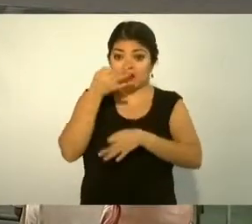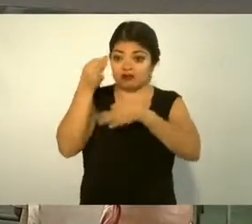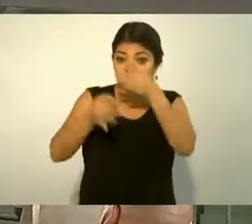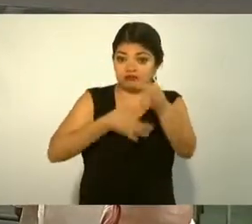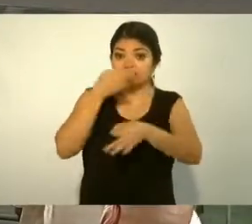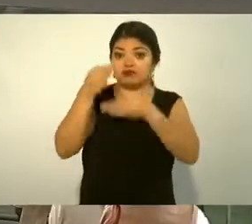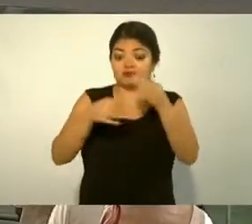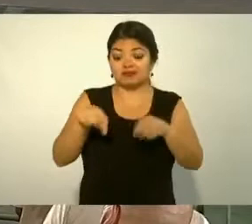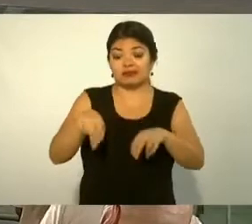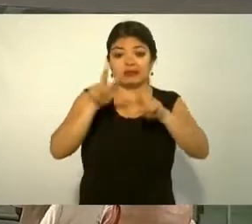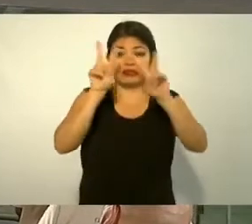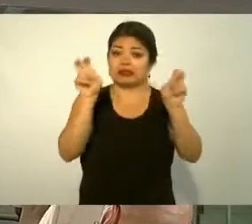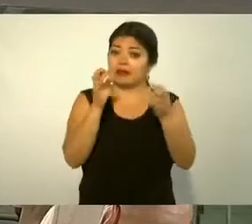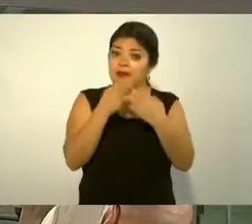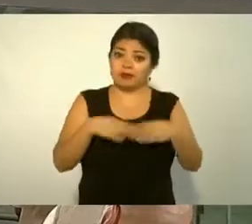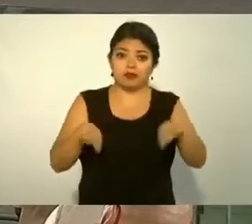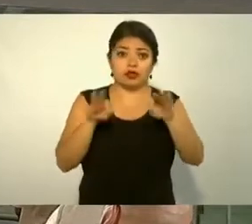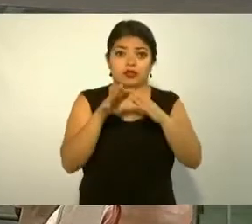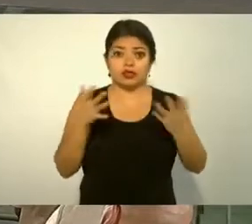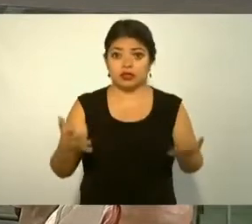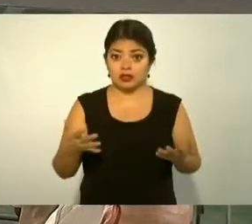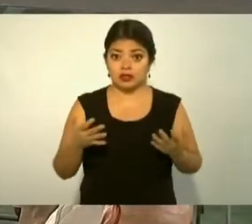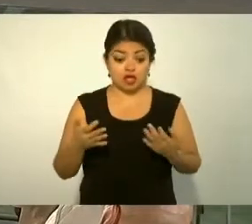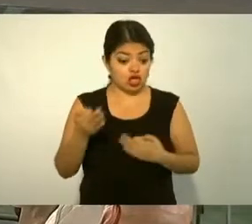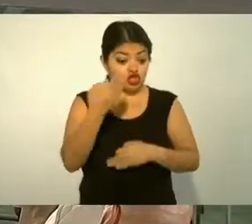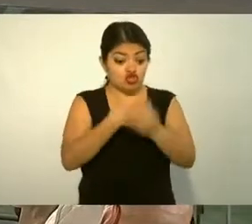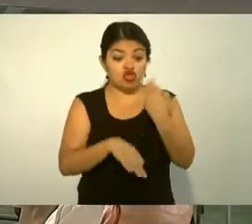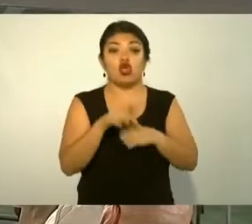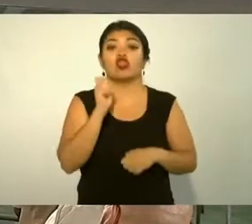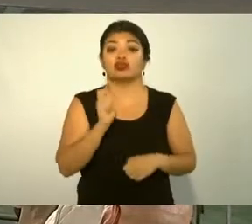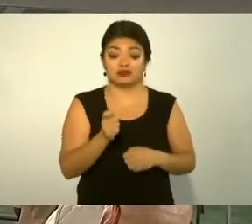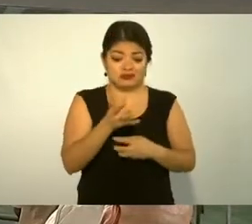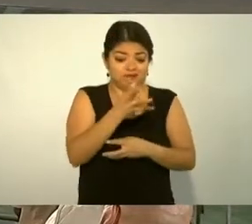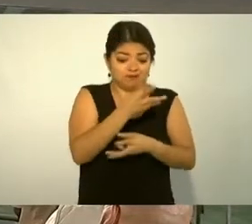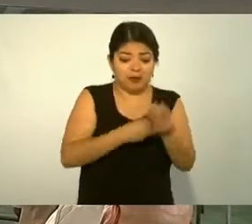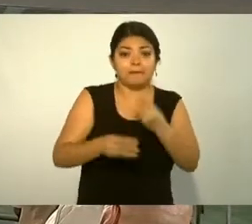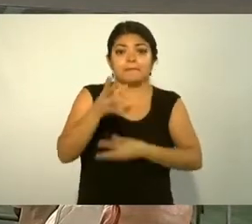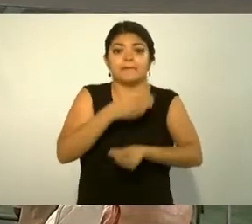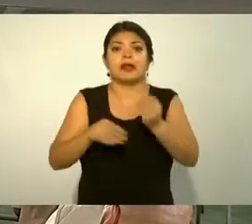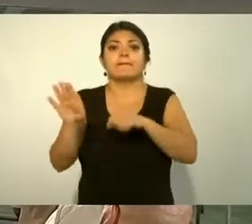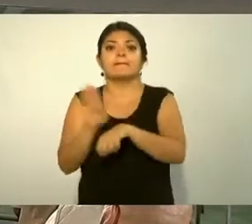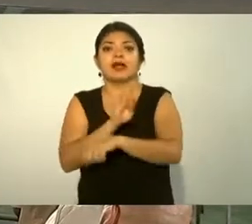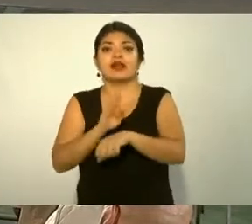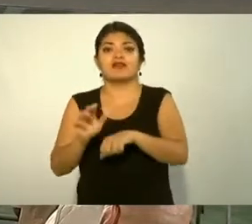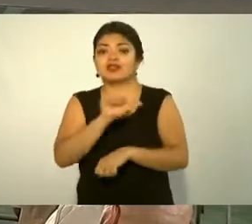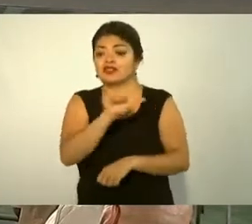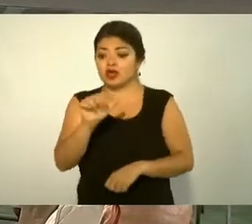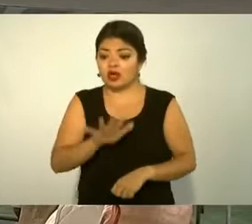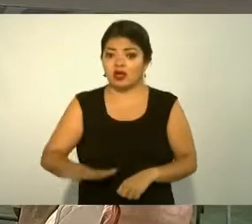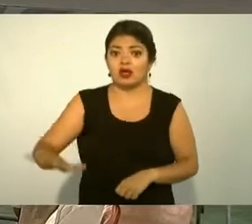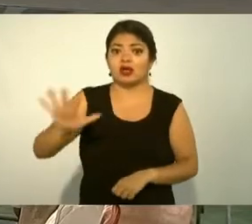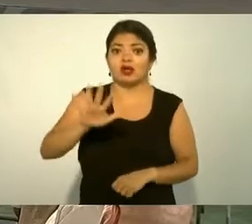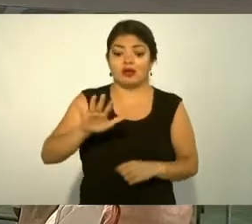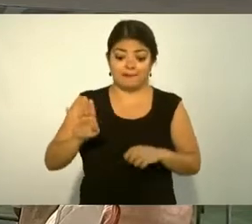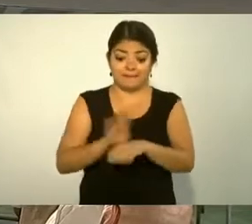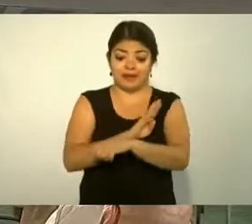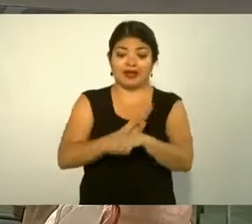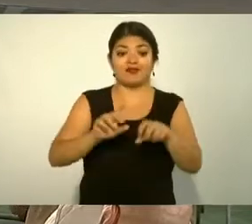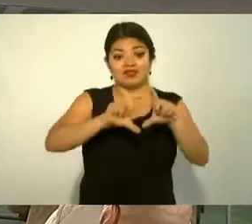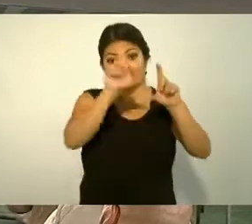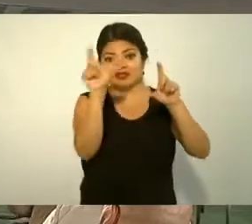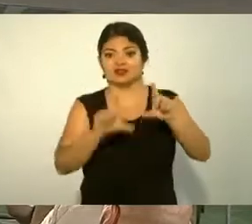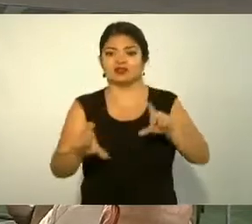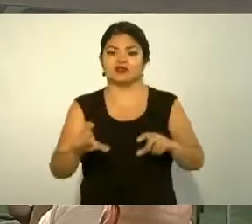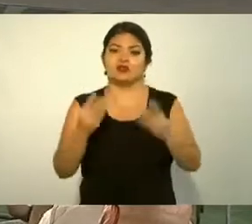este tema todos a producir en bien en del pueblo y en bien de nuestra nación muchísimas